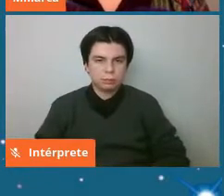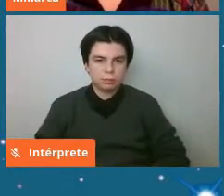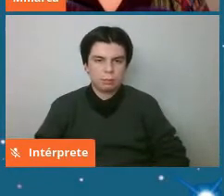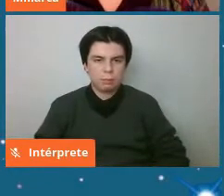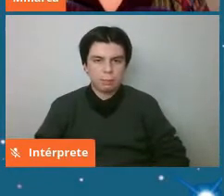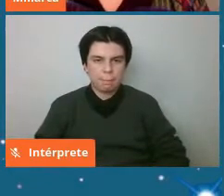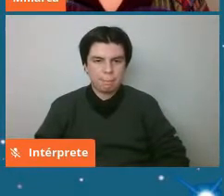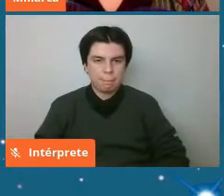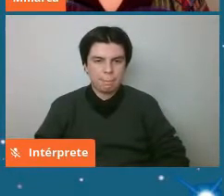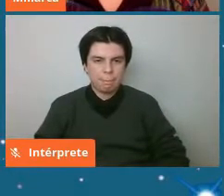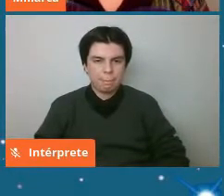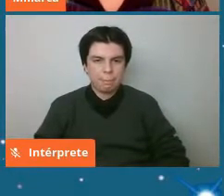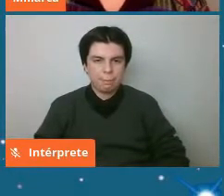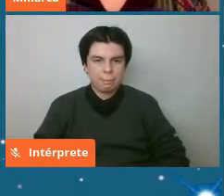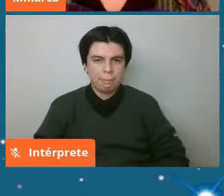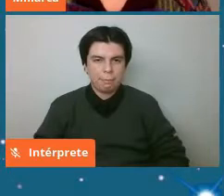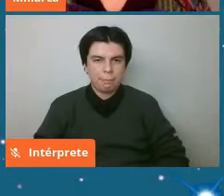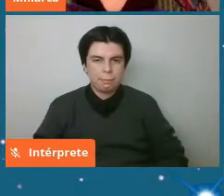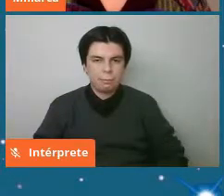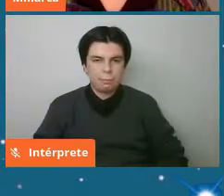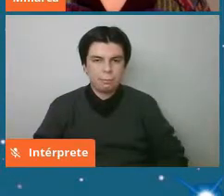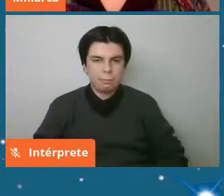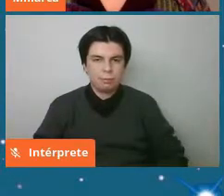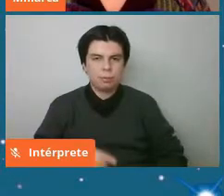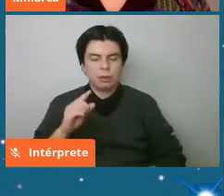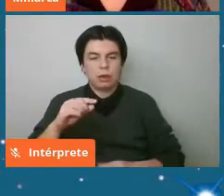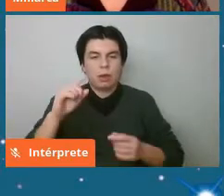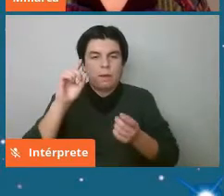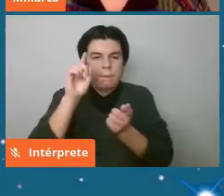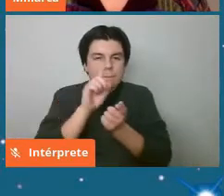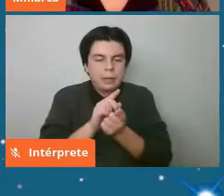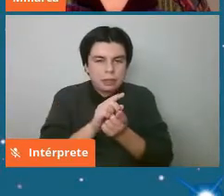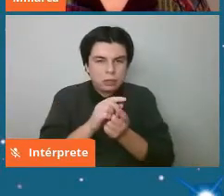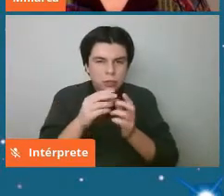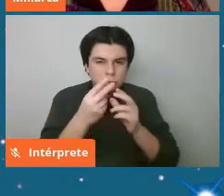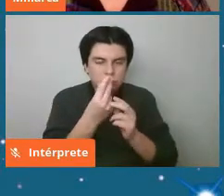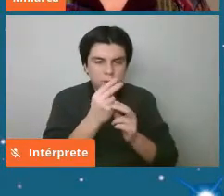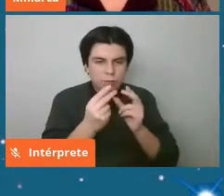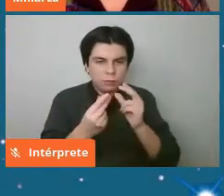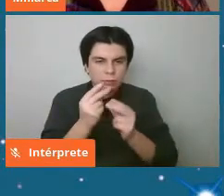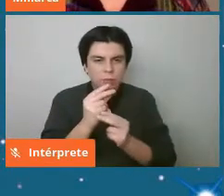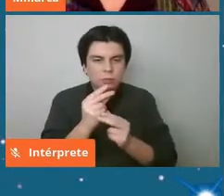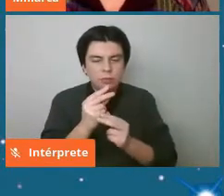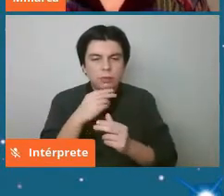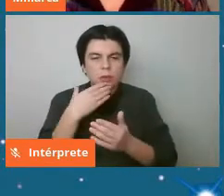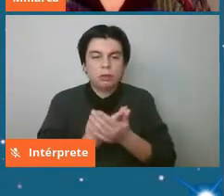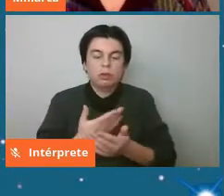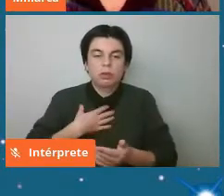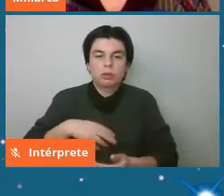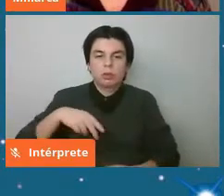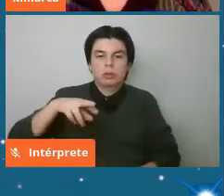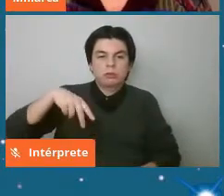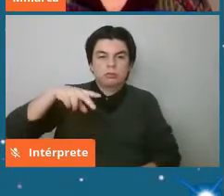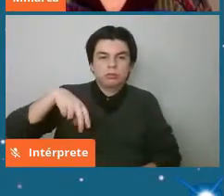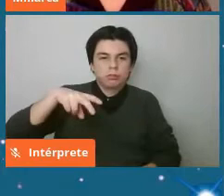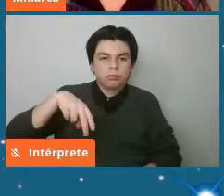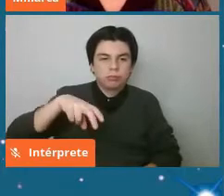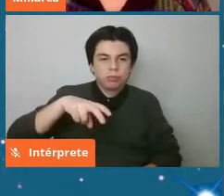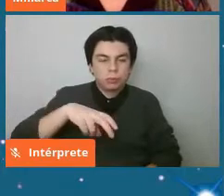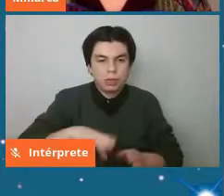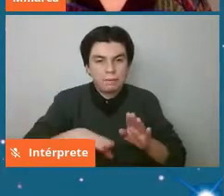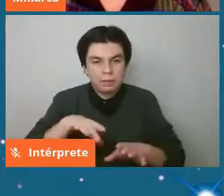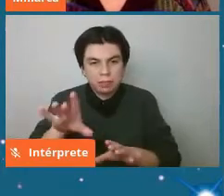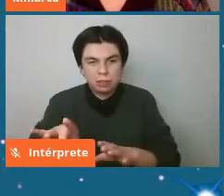aquí más de eso los meteoritos pequeños que nos permite encontrar cuando caminamos a veces los